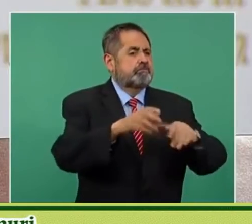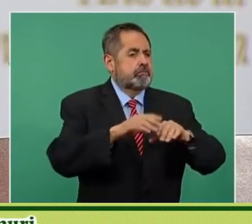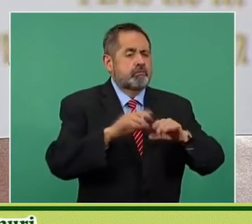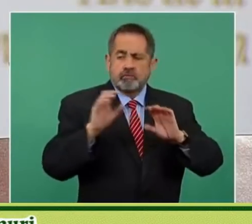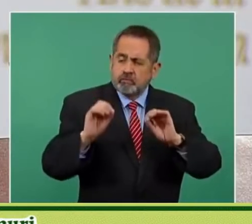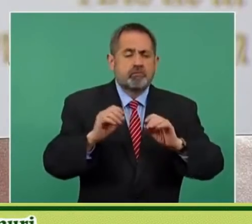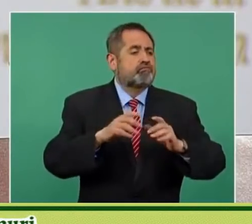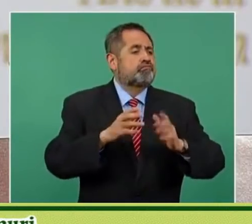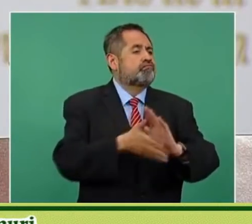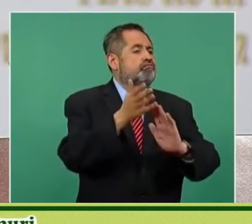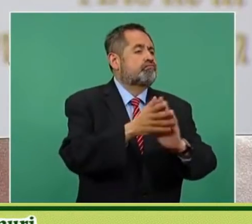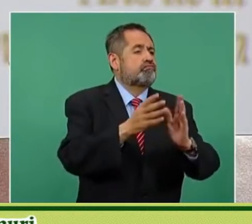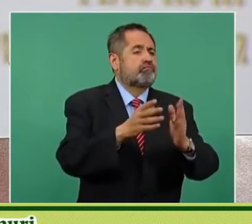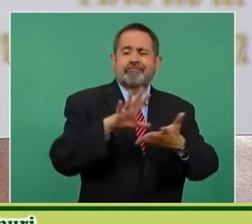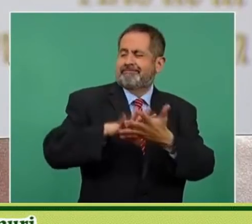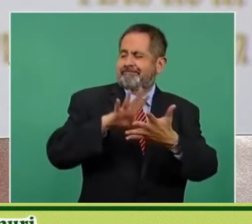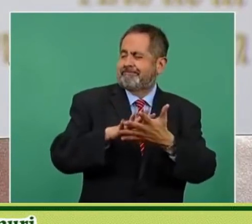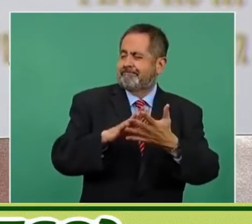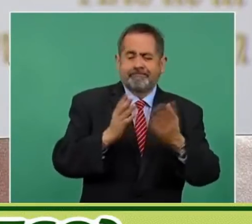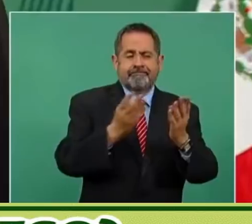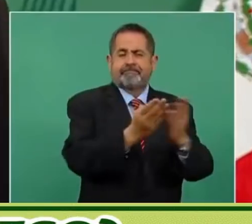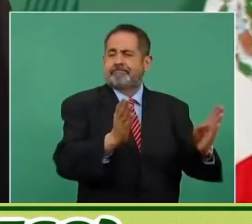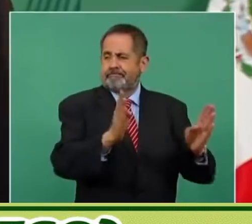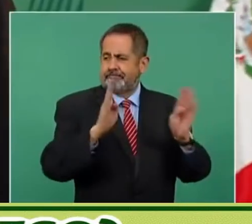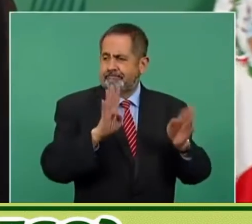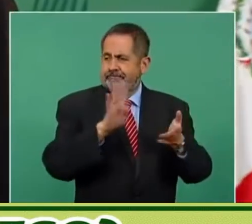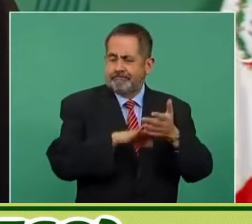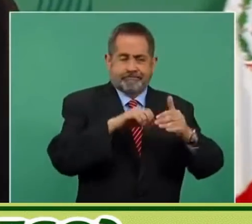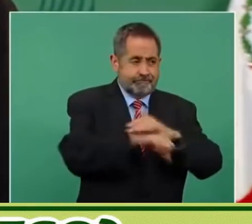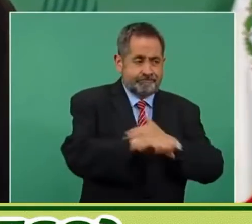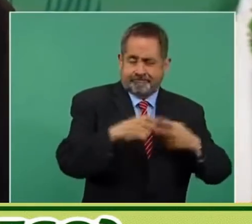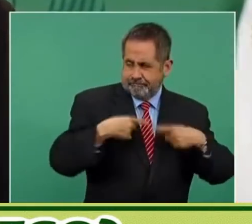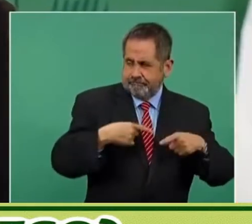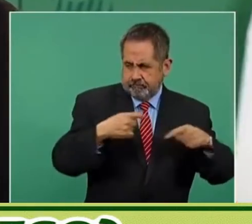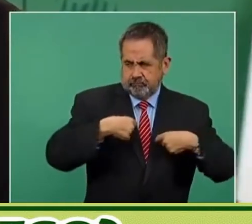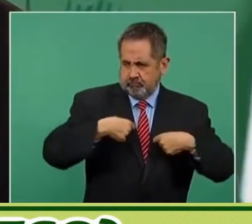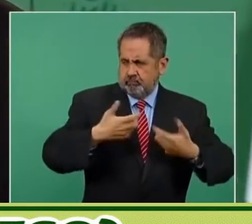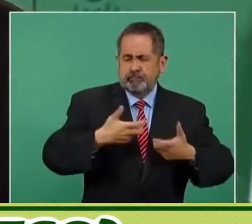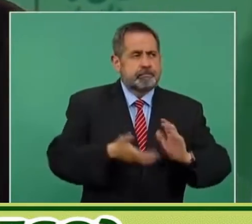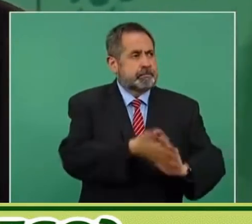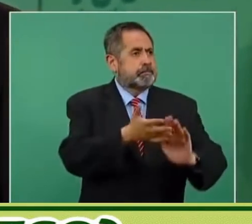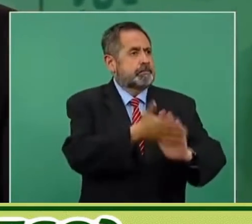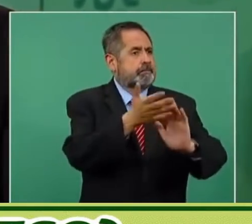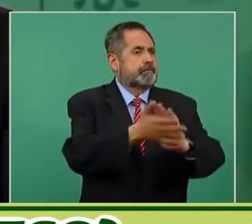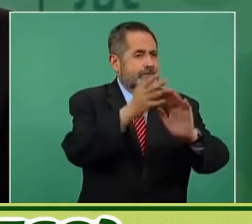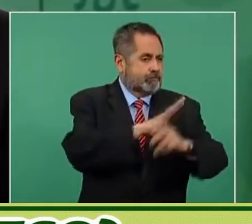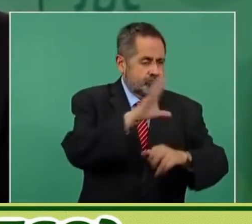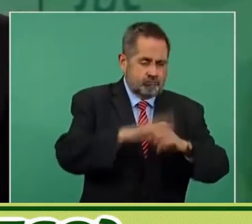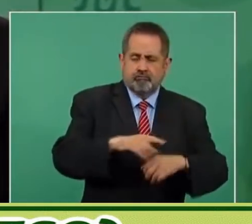reclusorio e incluso